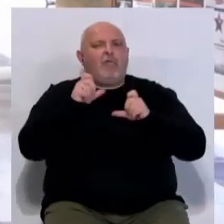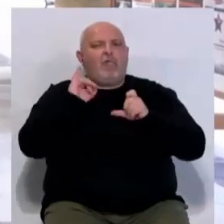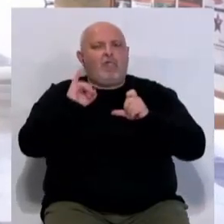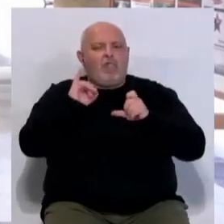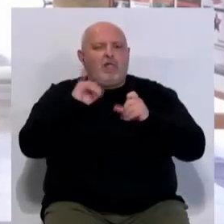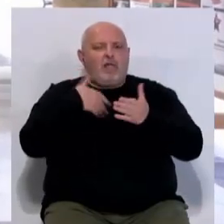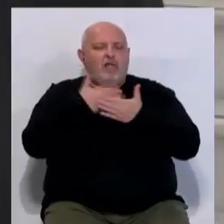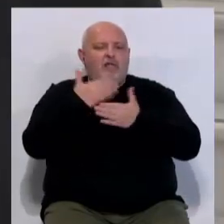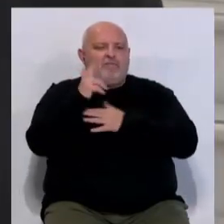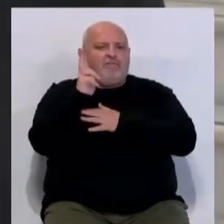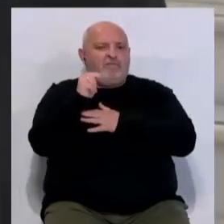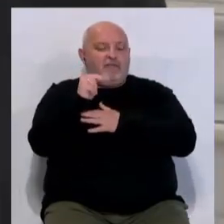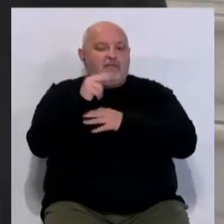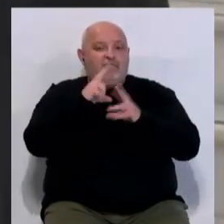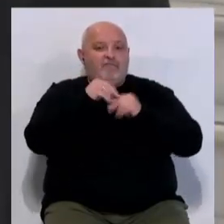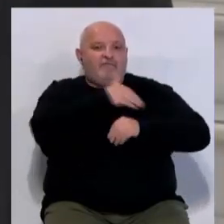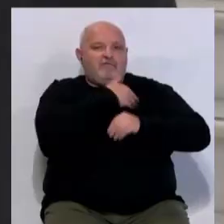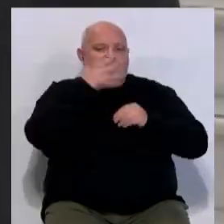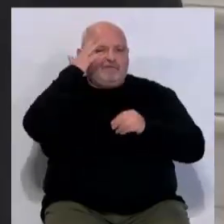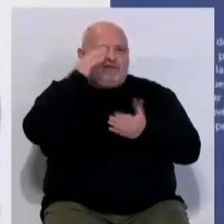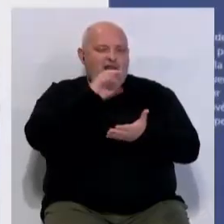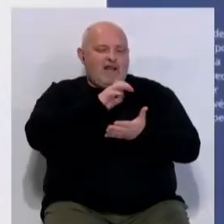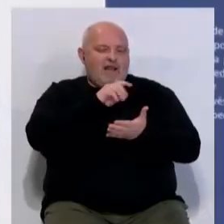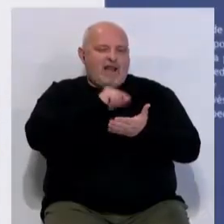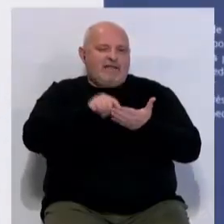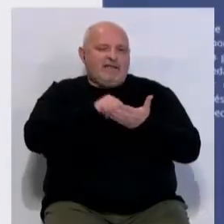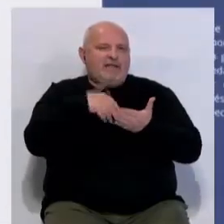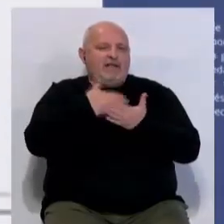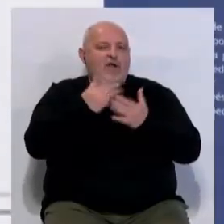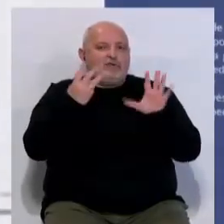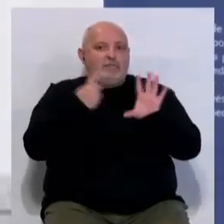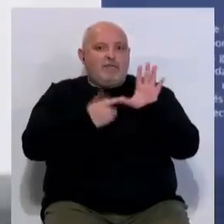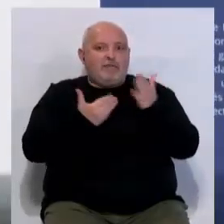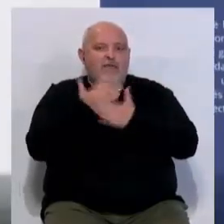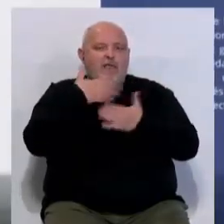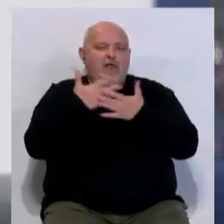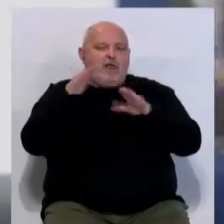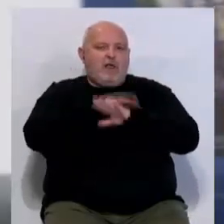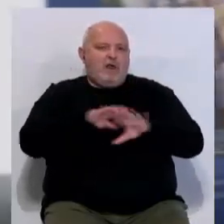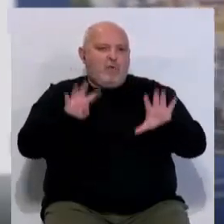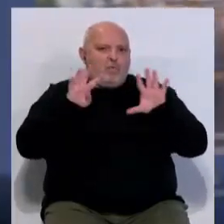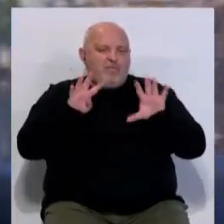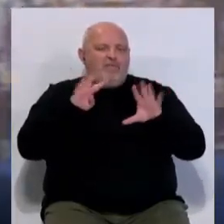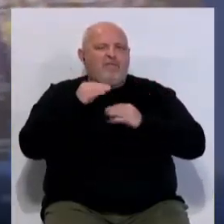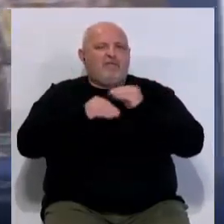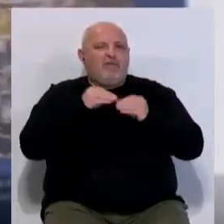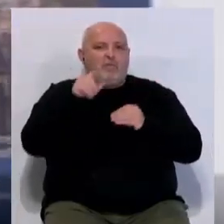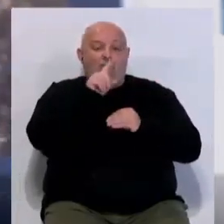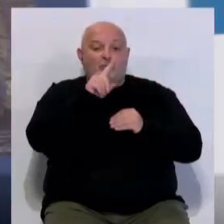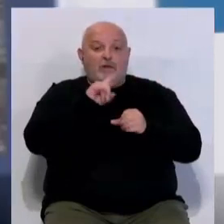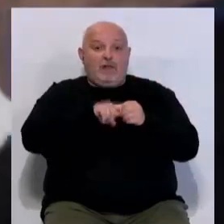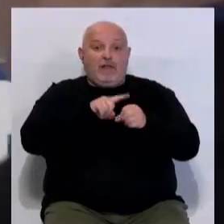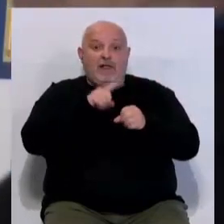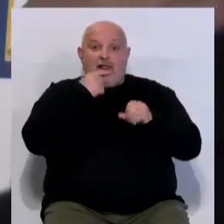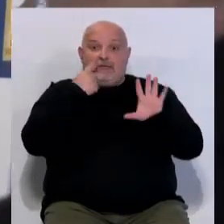contemplarse hasta el viernes en la Facultad de Filosofía y Letras desde las ocho y media de la mañana hasta las nueve de la noche, celebrándose cada día a